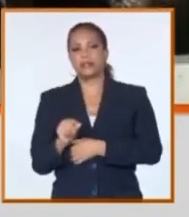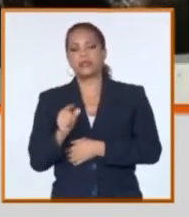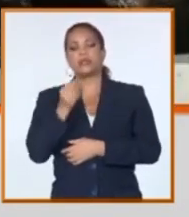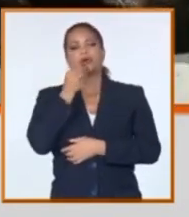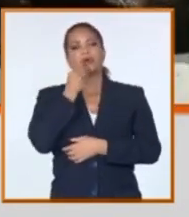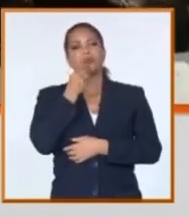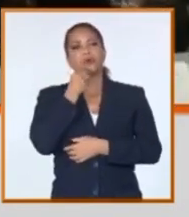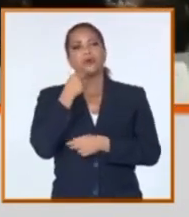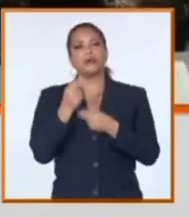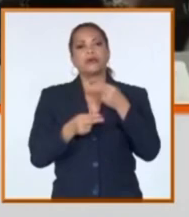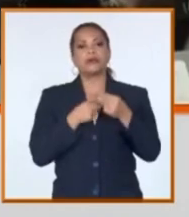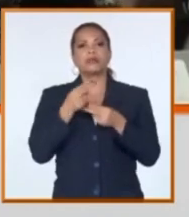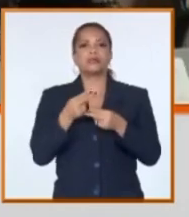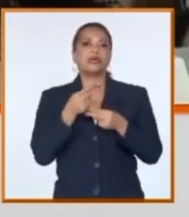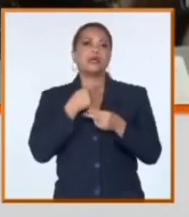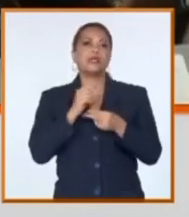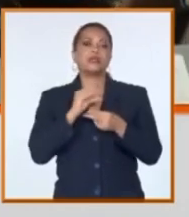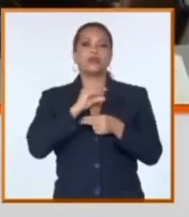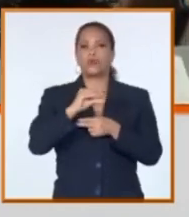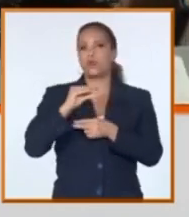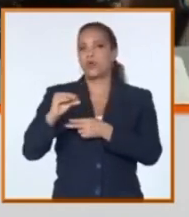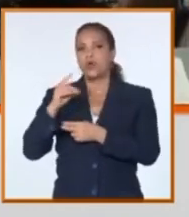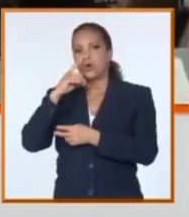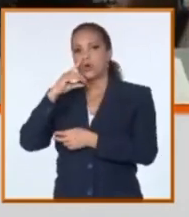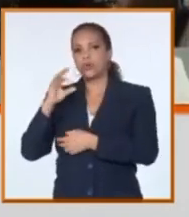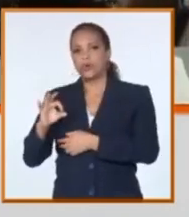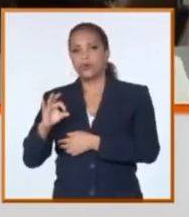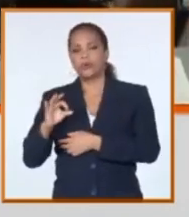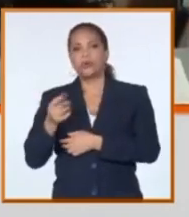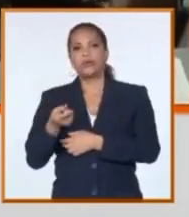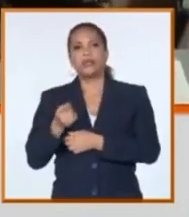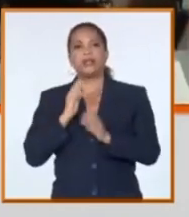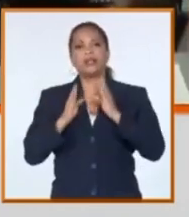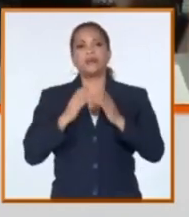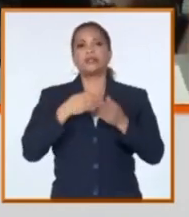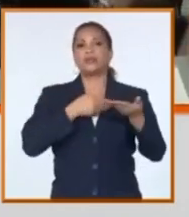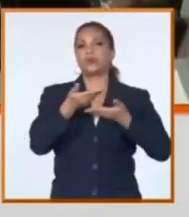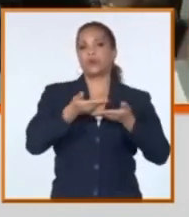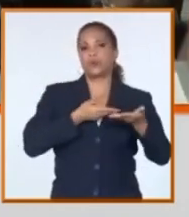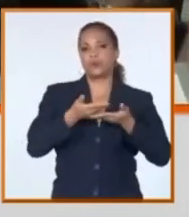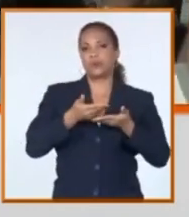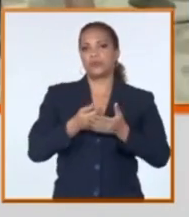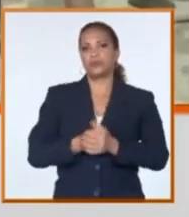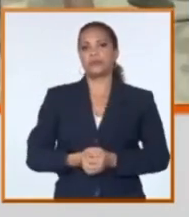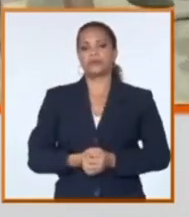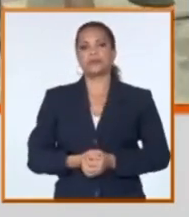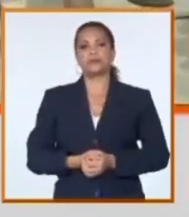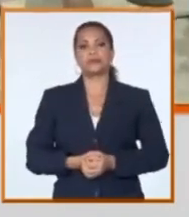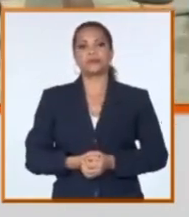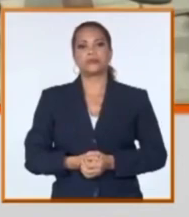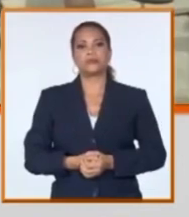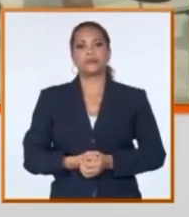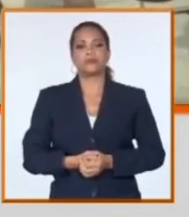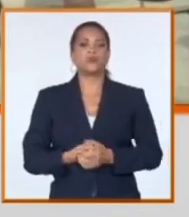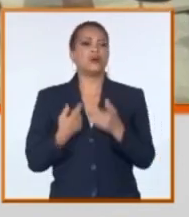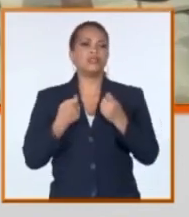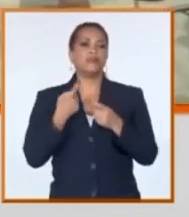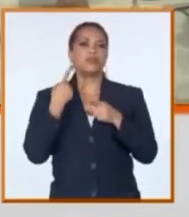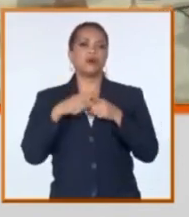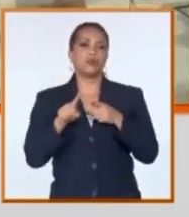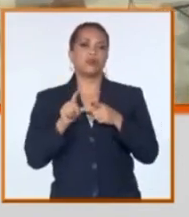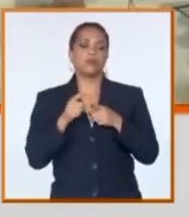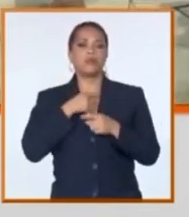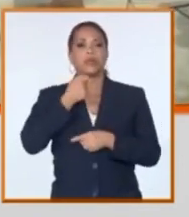que decía que no son subvencionados, que son en el ámbito comercial. Esto evitaría la emisión de nuevas tarjetas. O sea, si ese